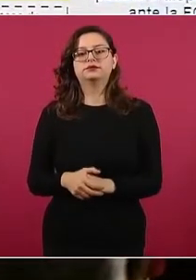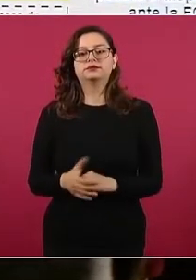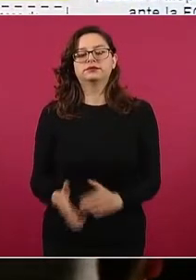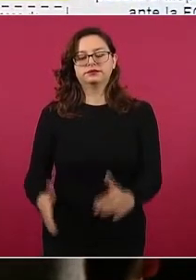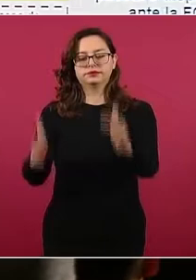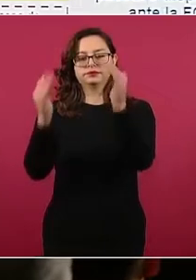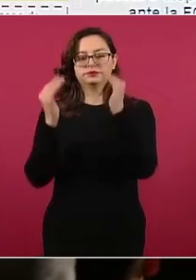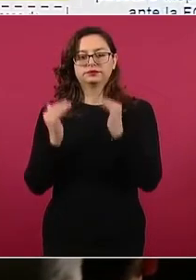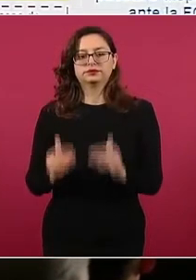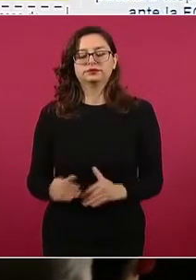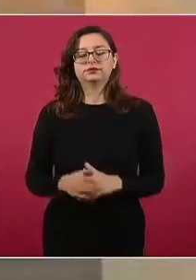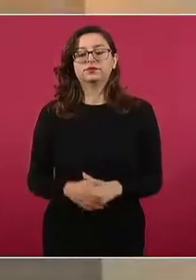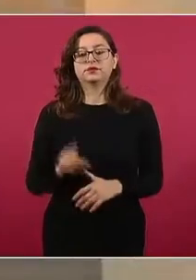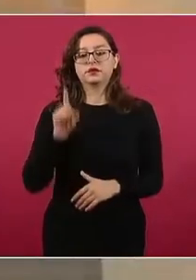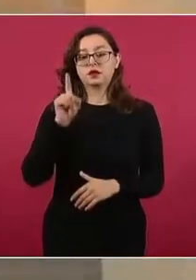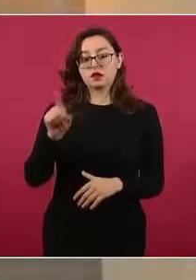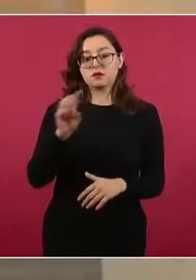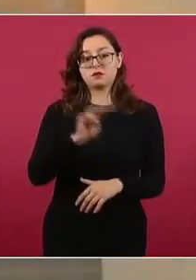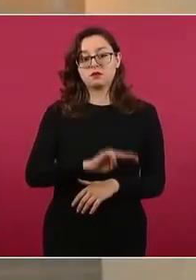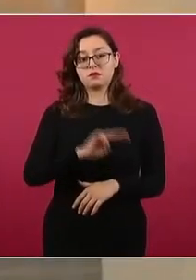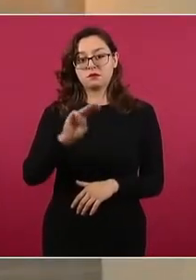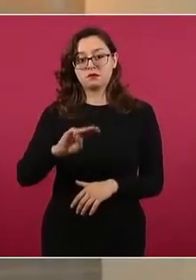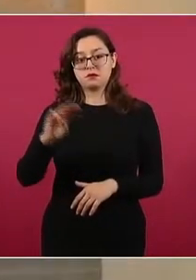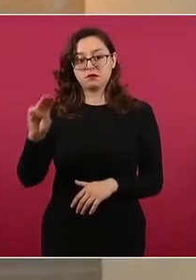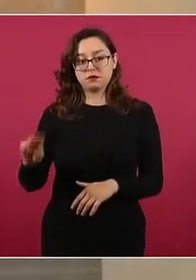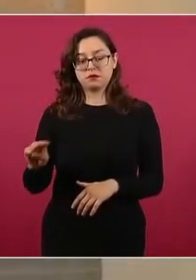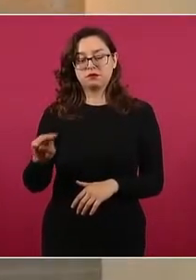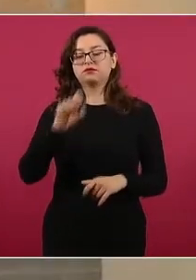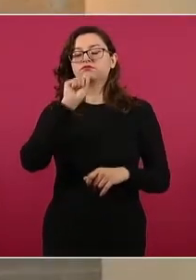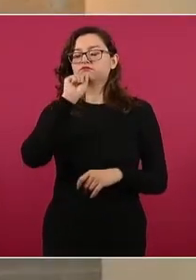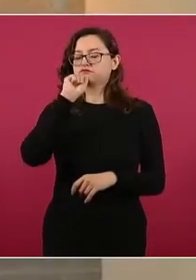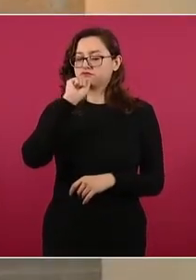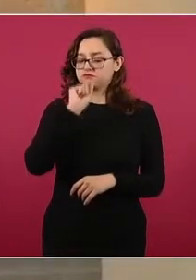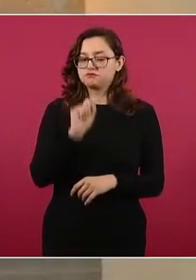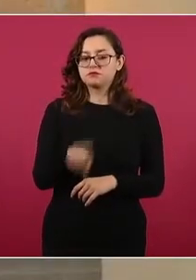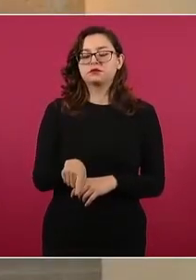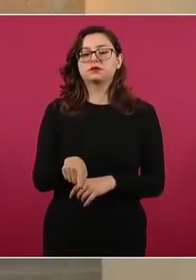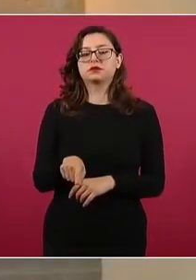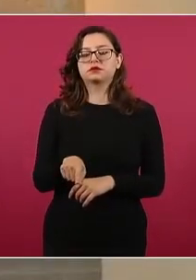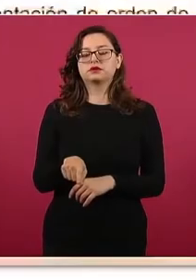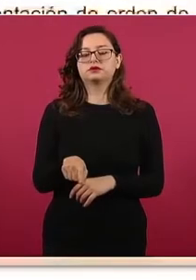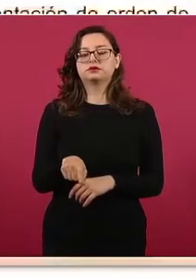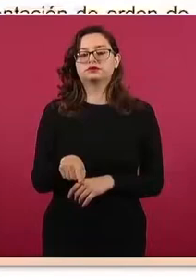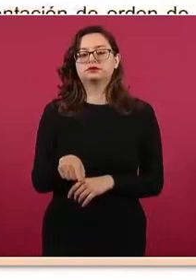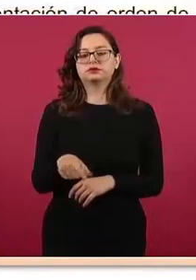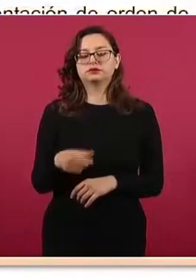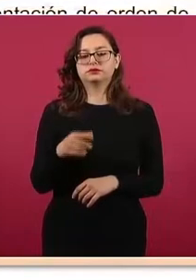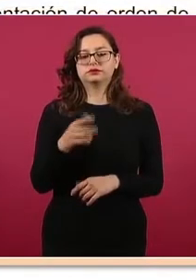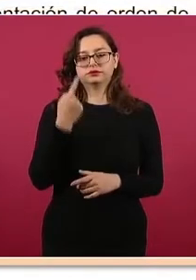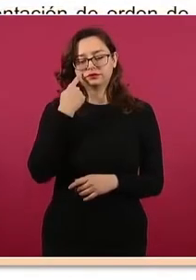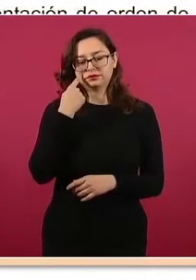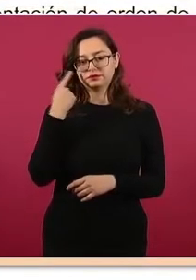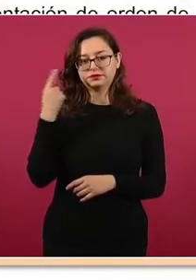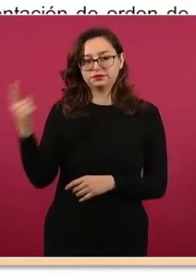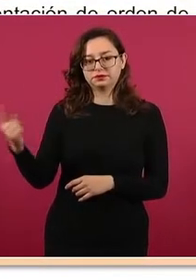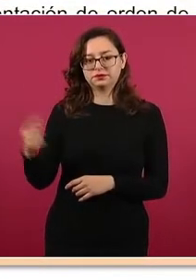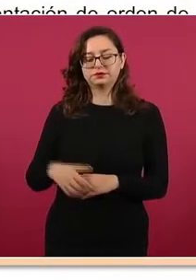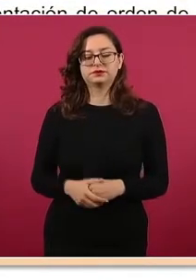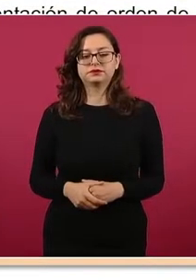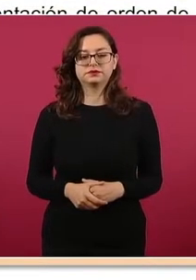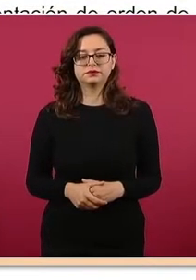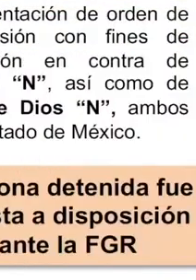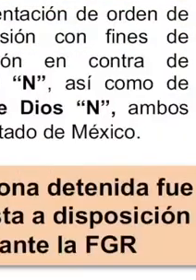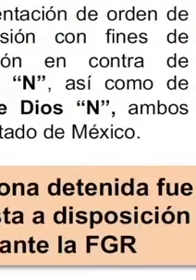También en Lázaro Cárdenas, Michoacán, en coordinación con la Fiscalía General de la República e Interpol,